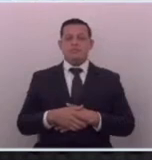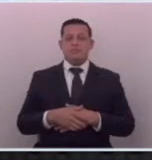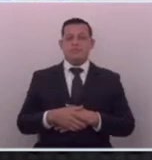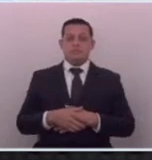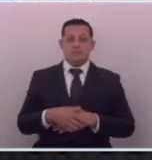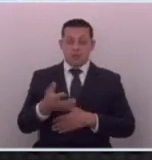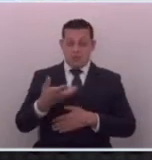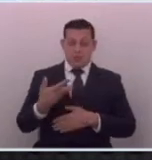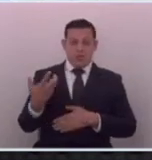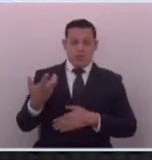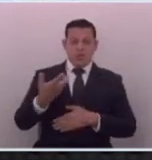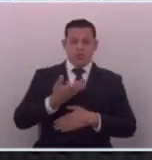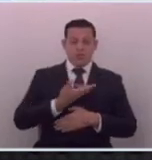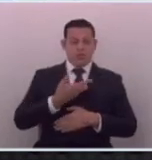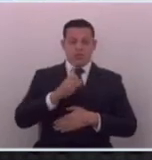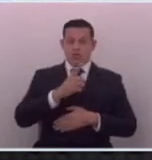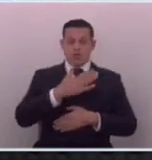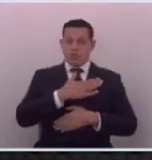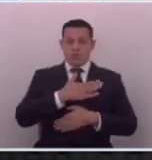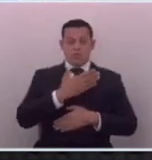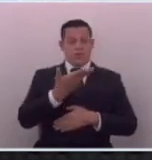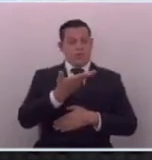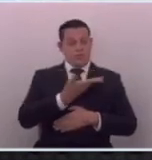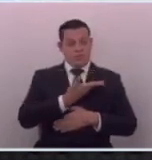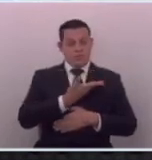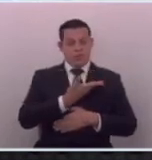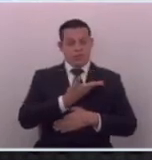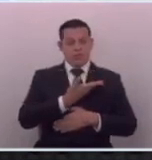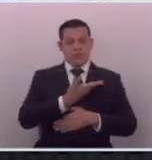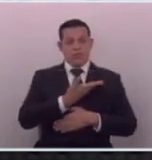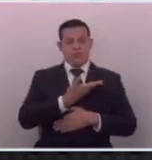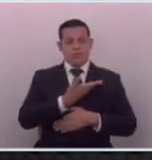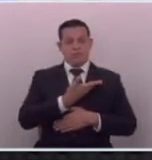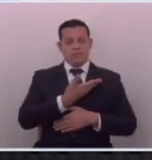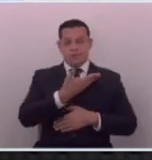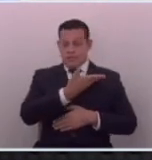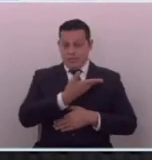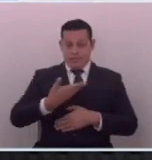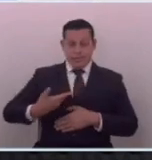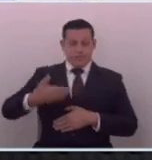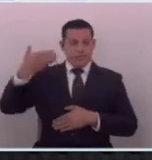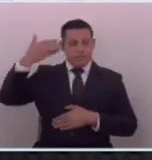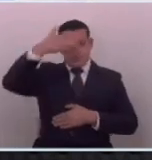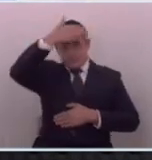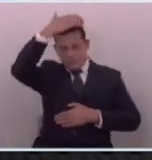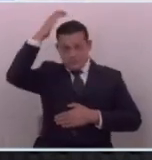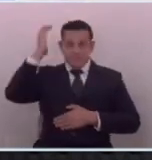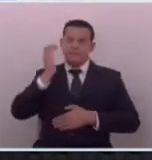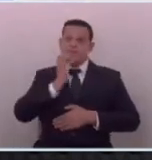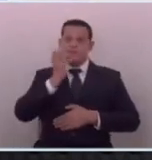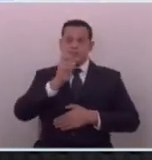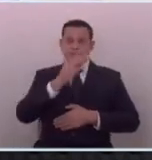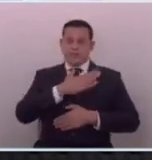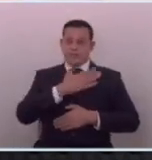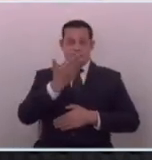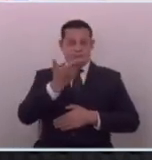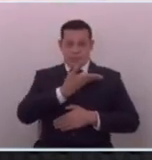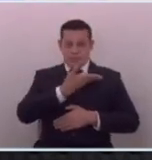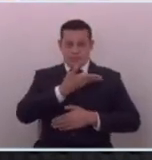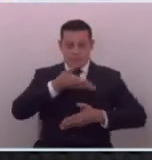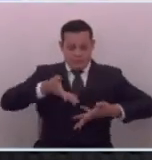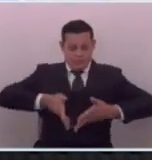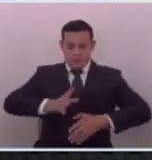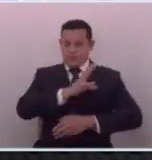nosotros no tenemos la culpa ni el presidente Nayib Bukele tiene la culpa ni los